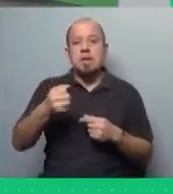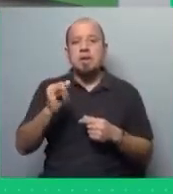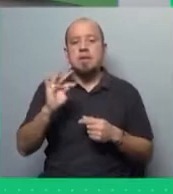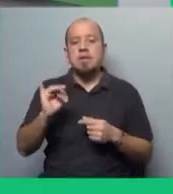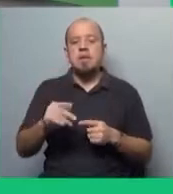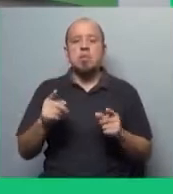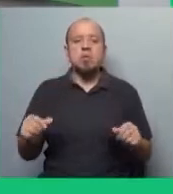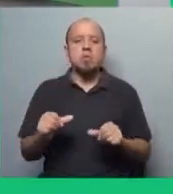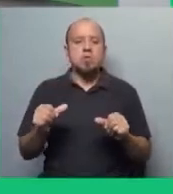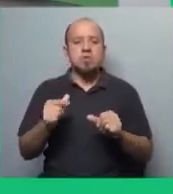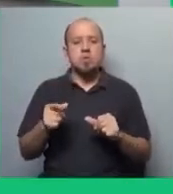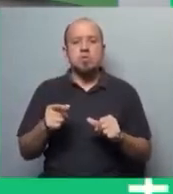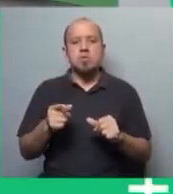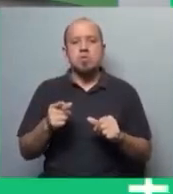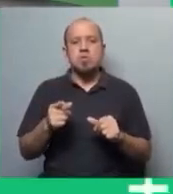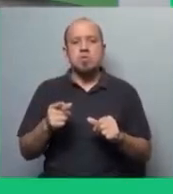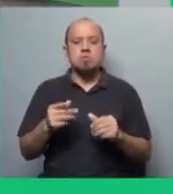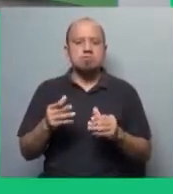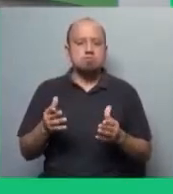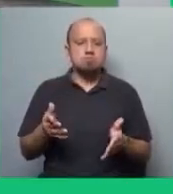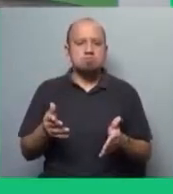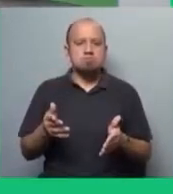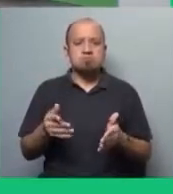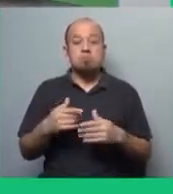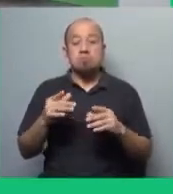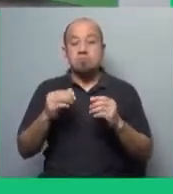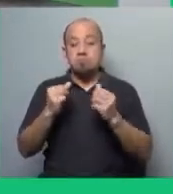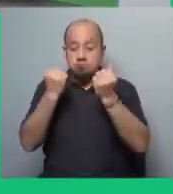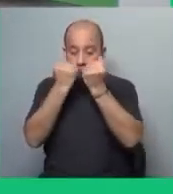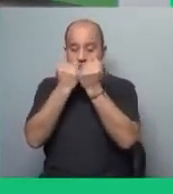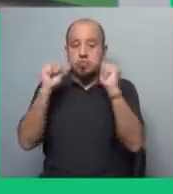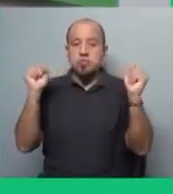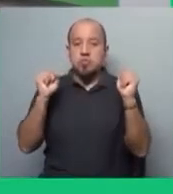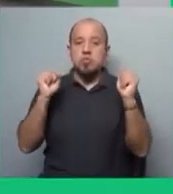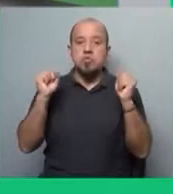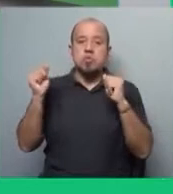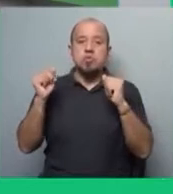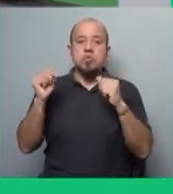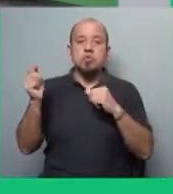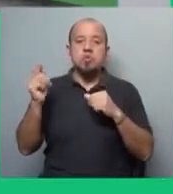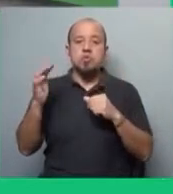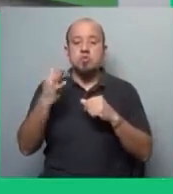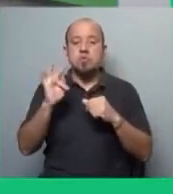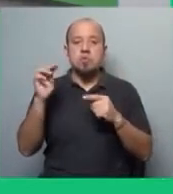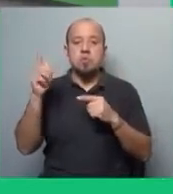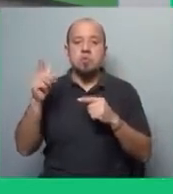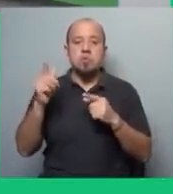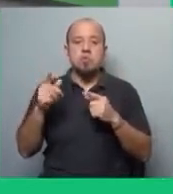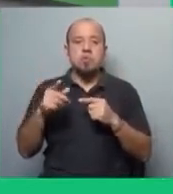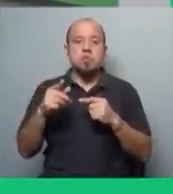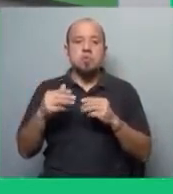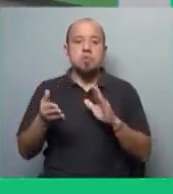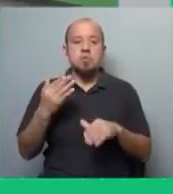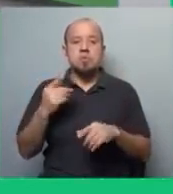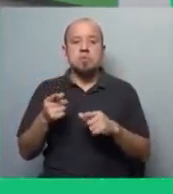una respuesta de haberse liberado de la victoria de los Duvalier, que fue una de las cosas más sanguinarias,